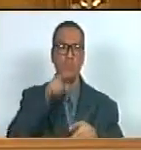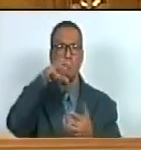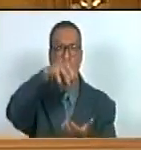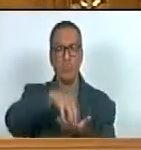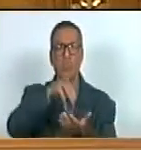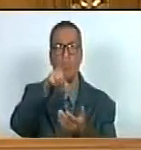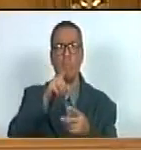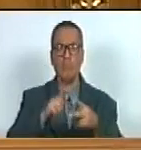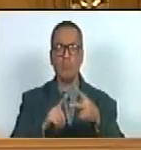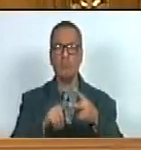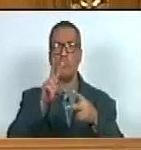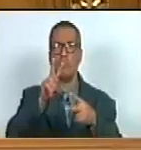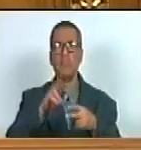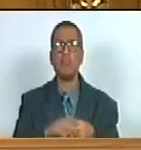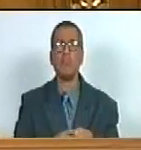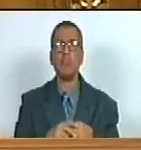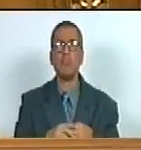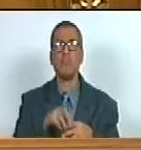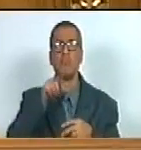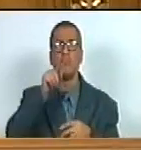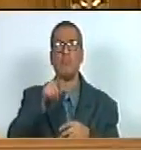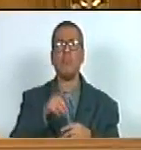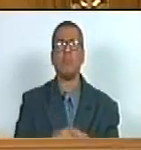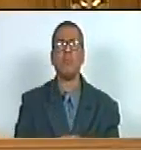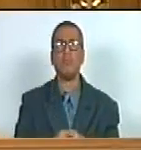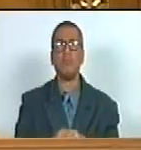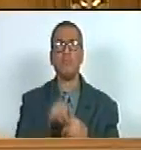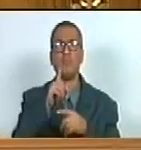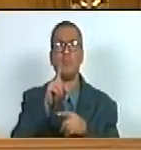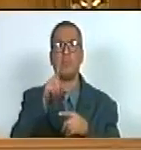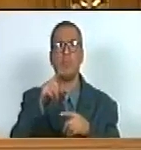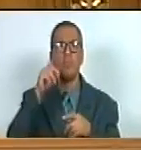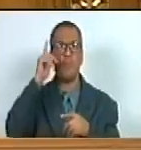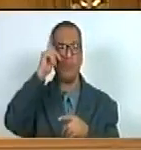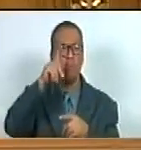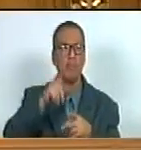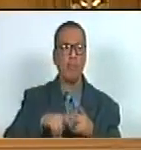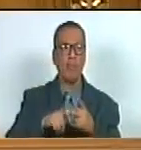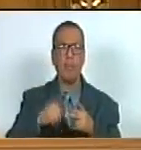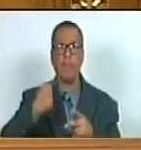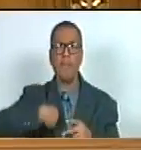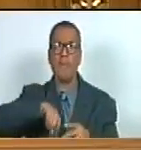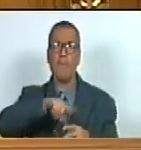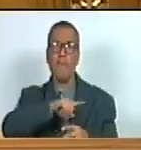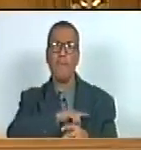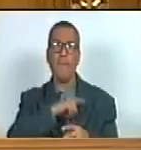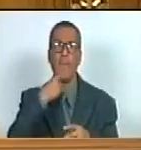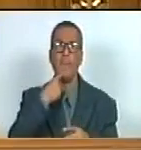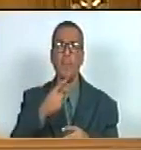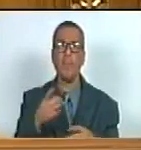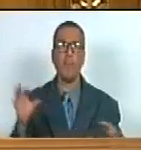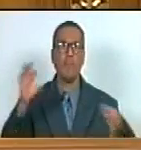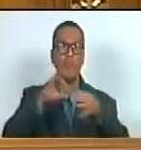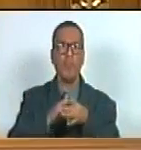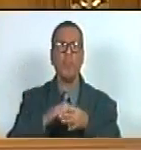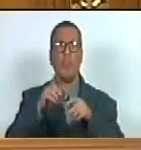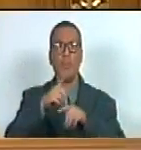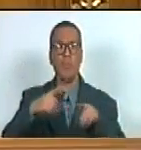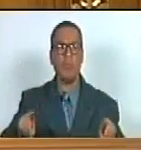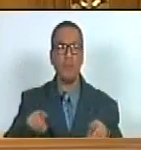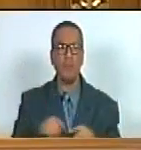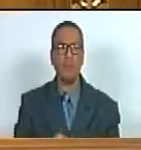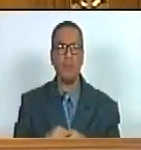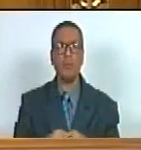y la segunda porque este es un burgo maestre al cual nosotros desde la alianza democrática